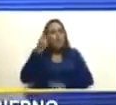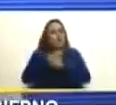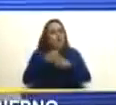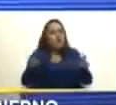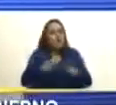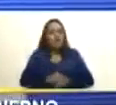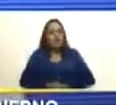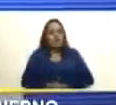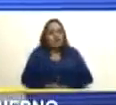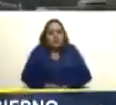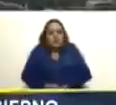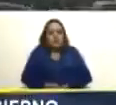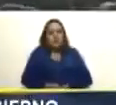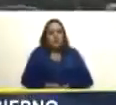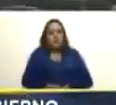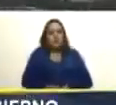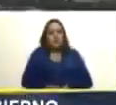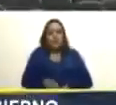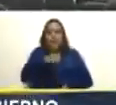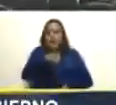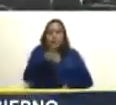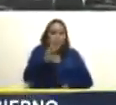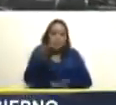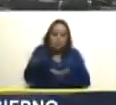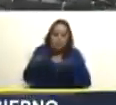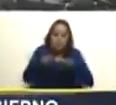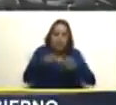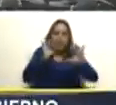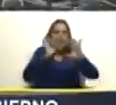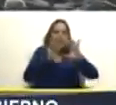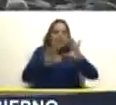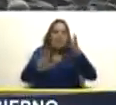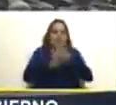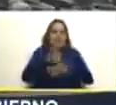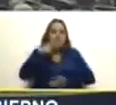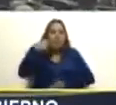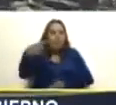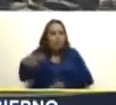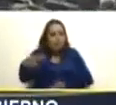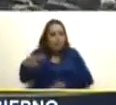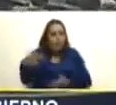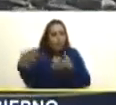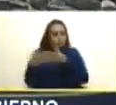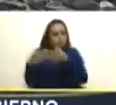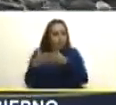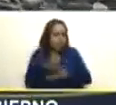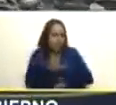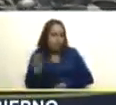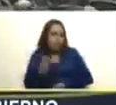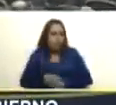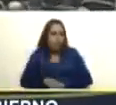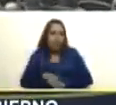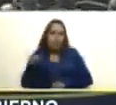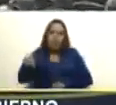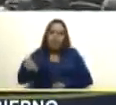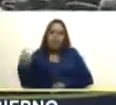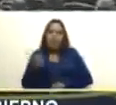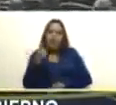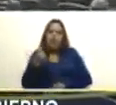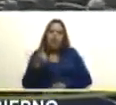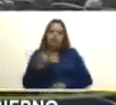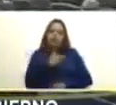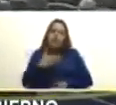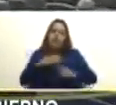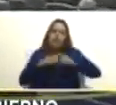aquí a nadie se le pide carnet partidista carnet político aquí solo se le pide corazón